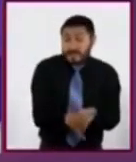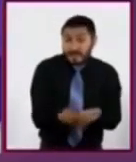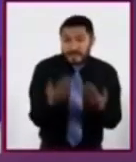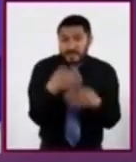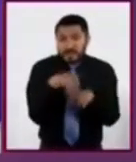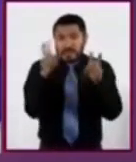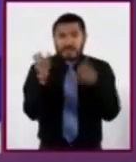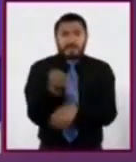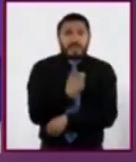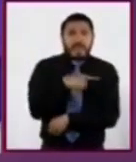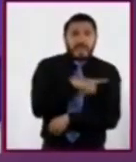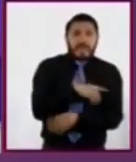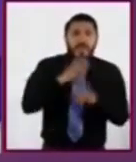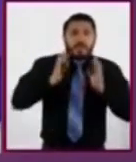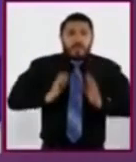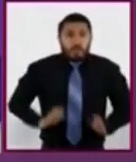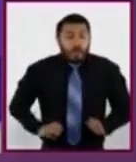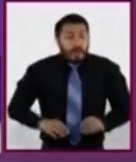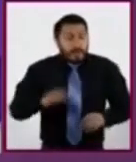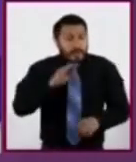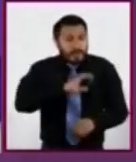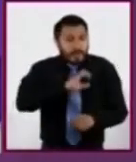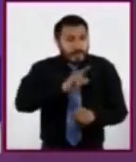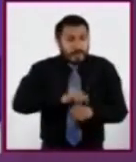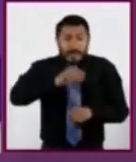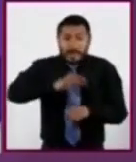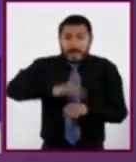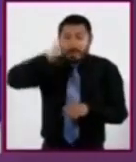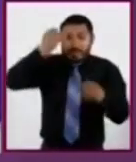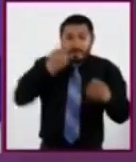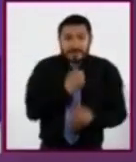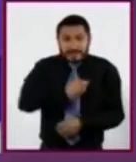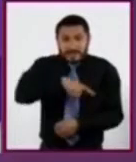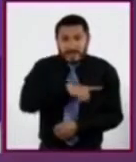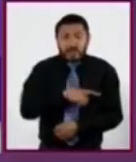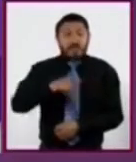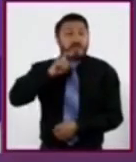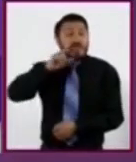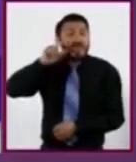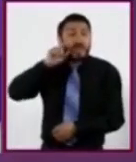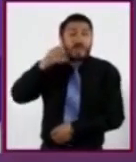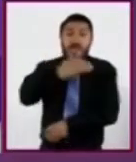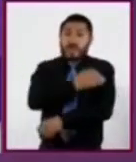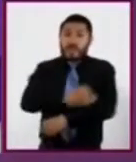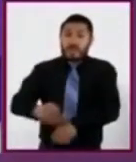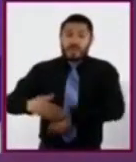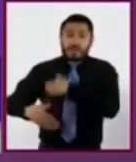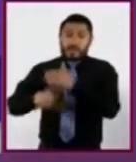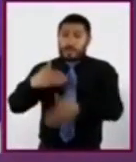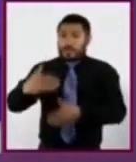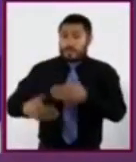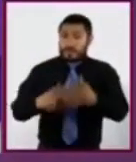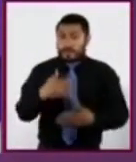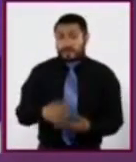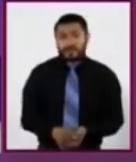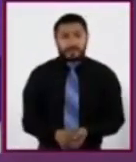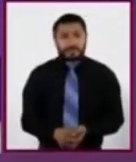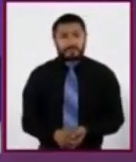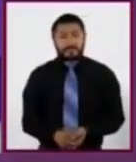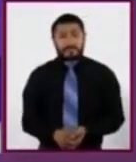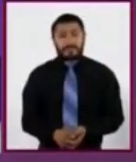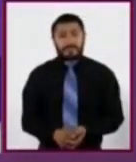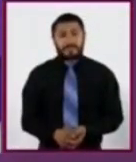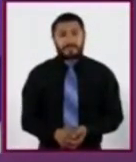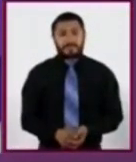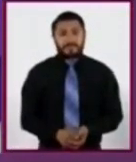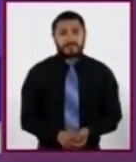y su cuerpo, en especial sobre su salud sexual y reproductiva. A que se les brinde